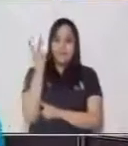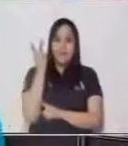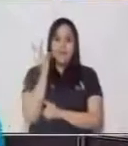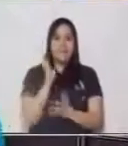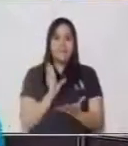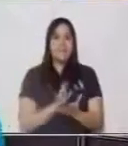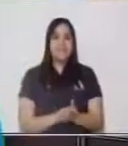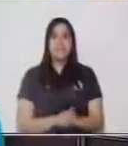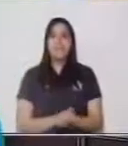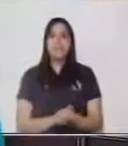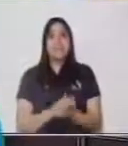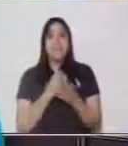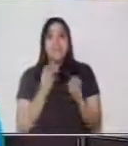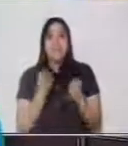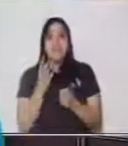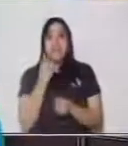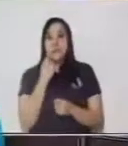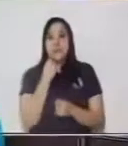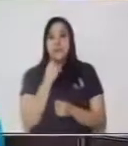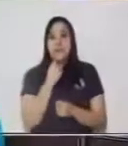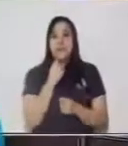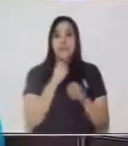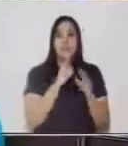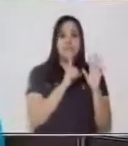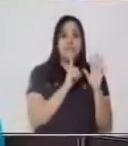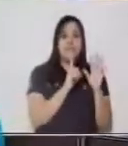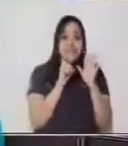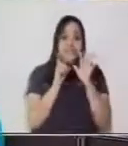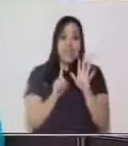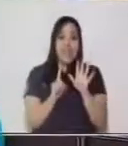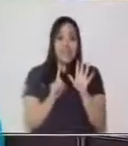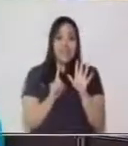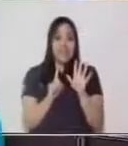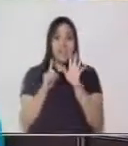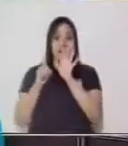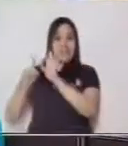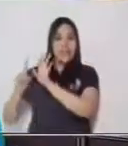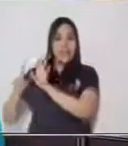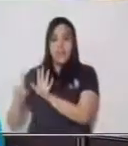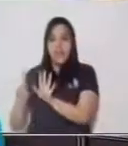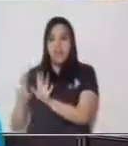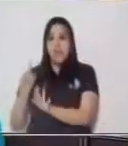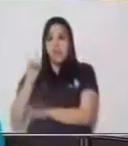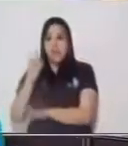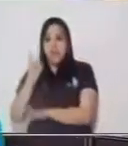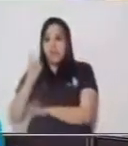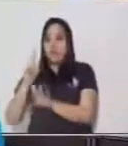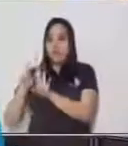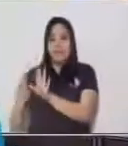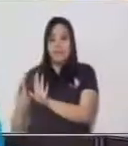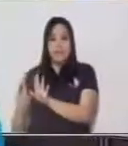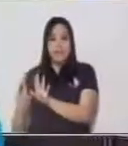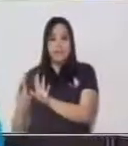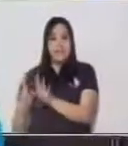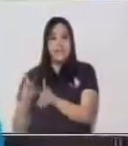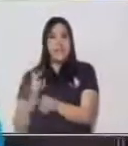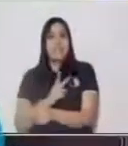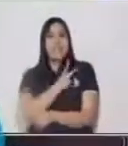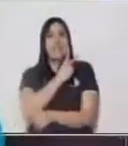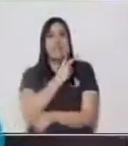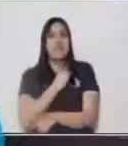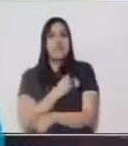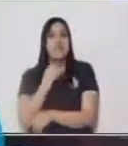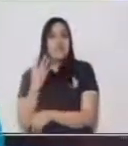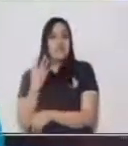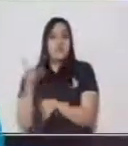Entonces dijimos que el 6 va en las unidades y su valor relativo va a ser